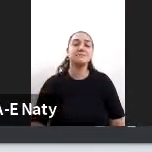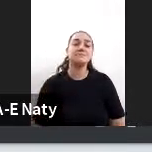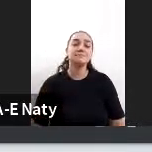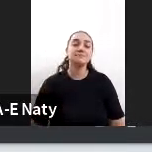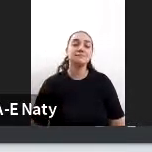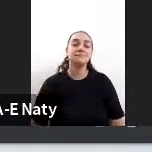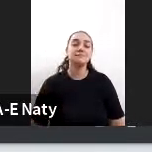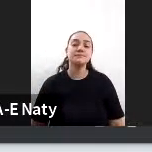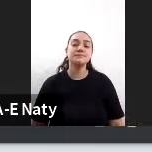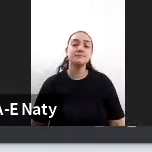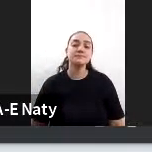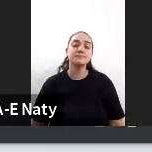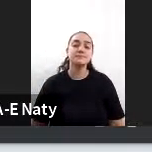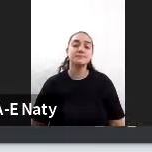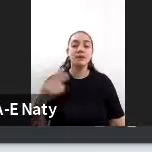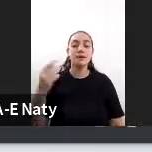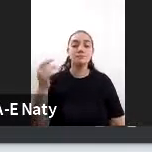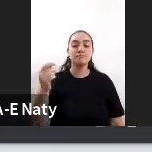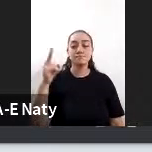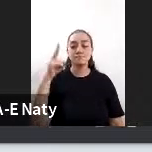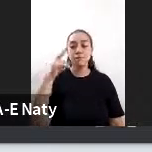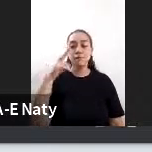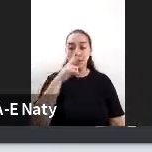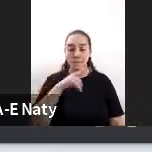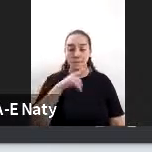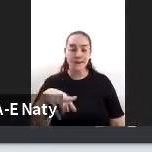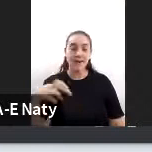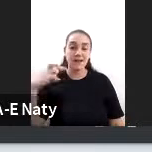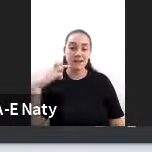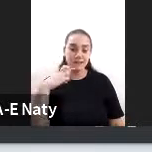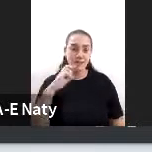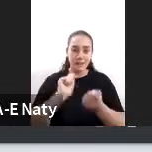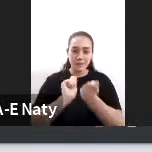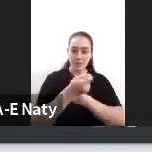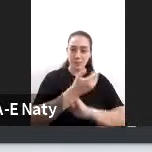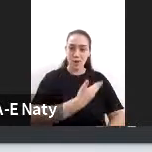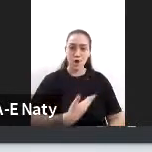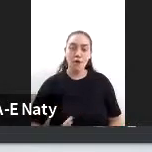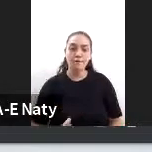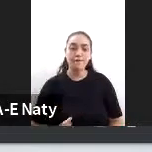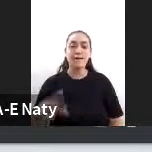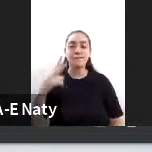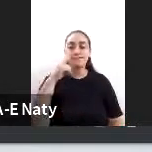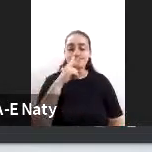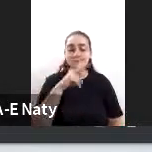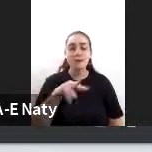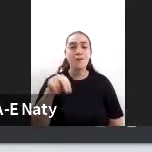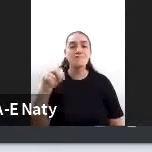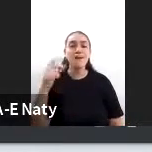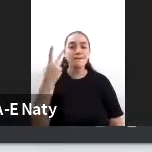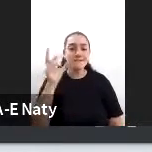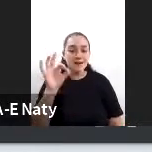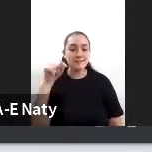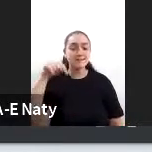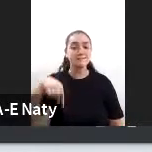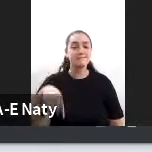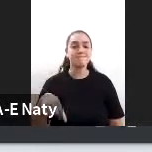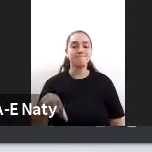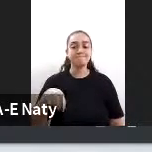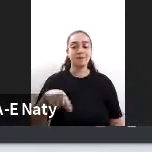gobierno 2020 en la nueva agenda digital del gobierno actual lo que se se